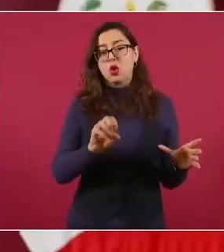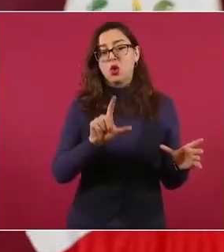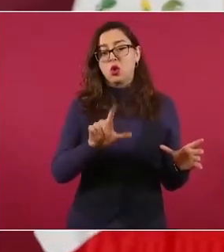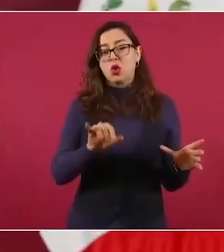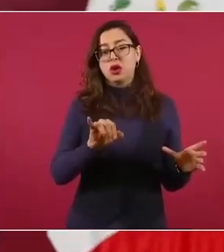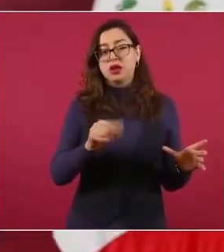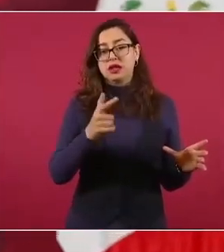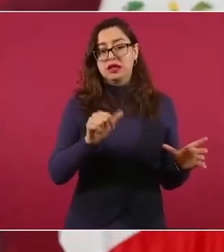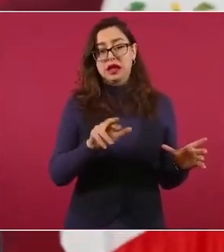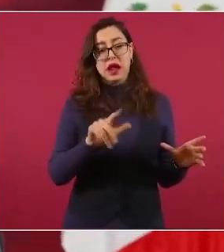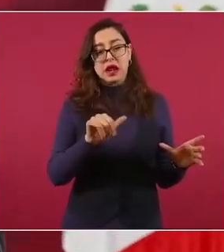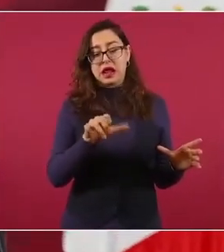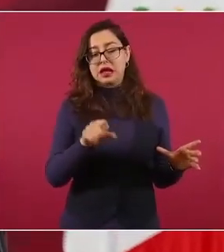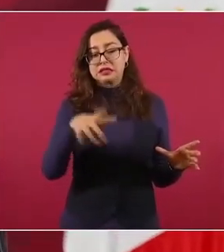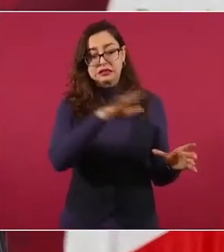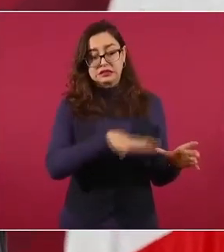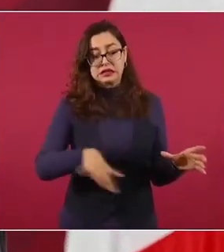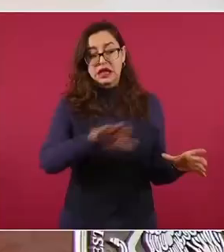subversiva.